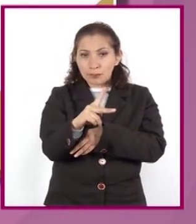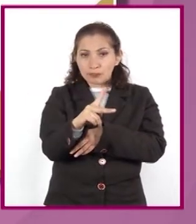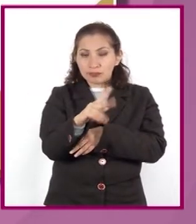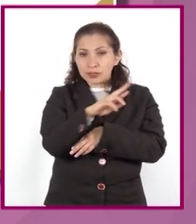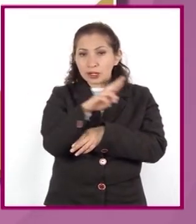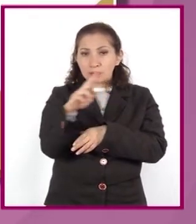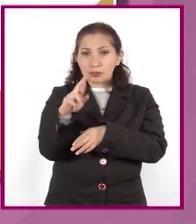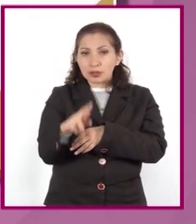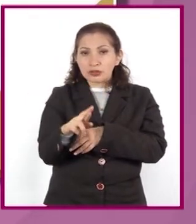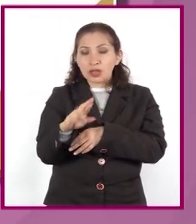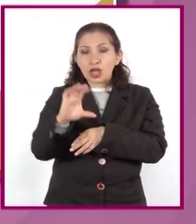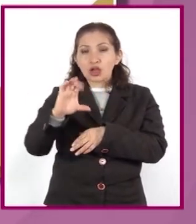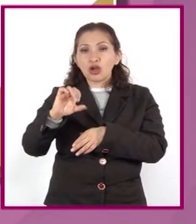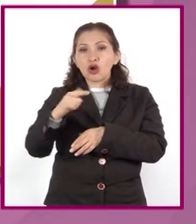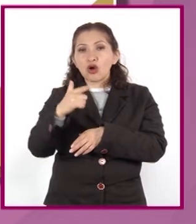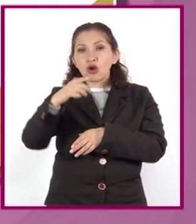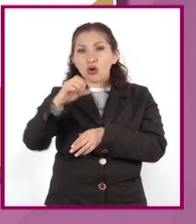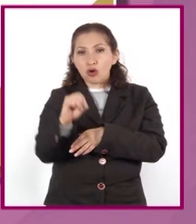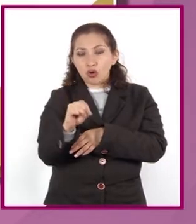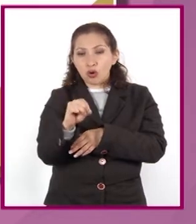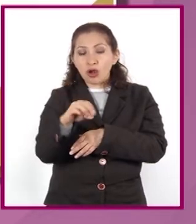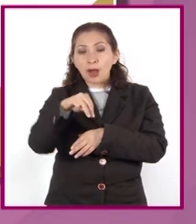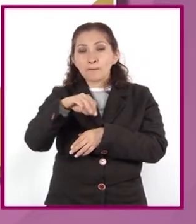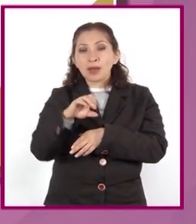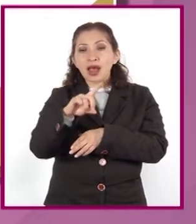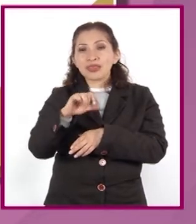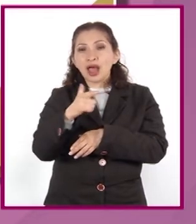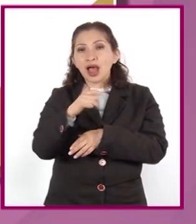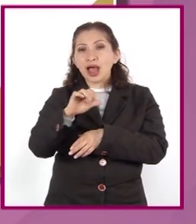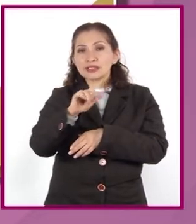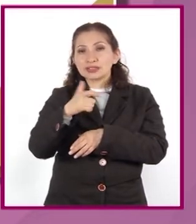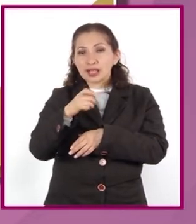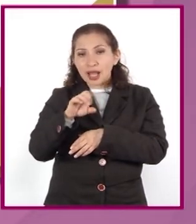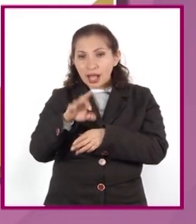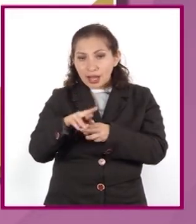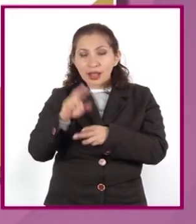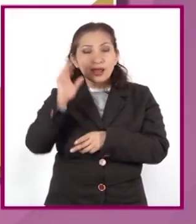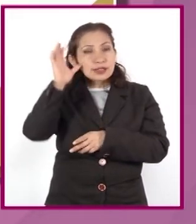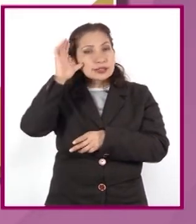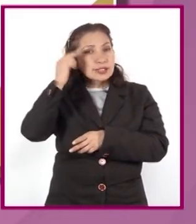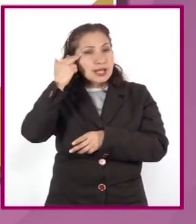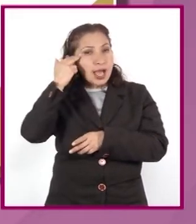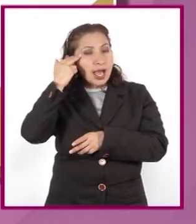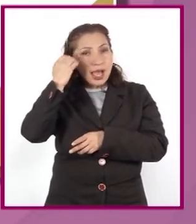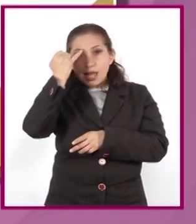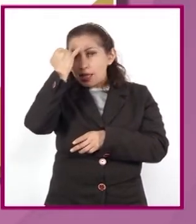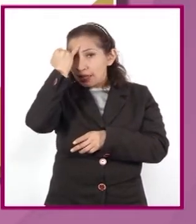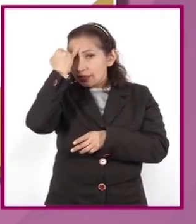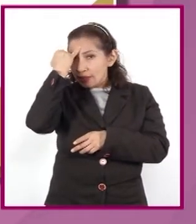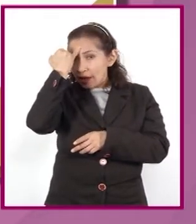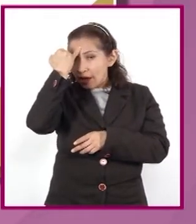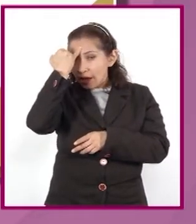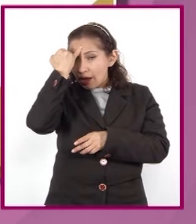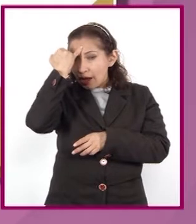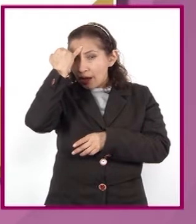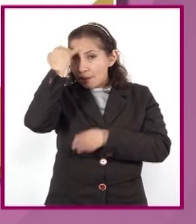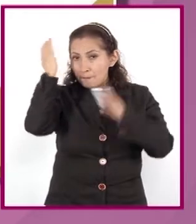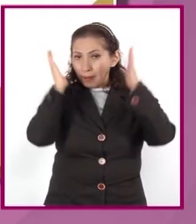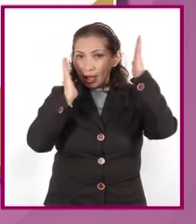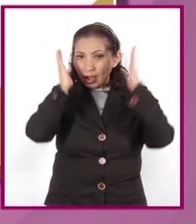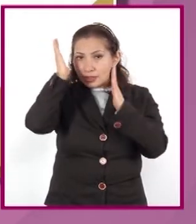República Democrática del Congo, Madagascar, China, India, Malasia,